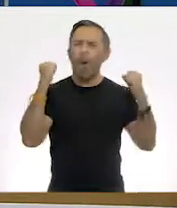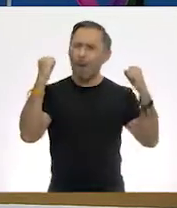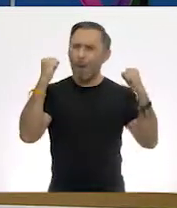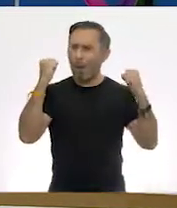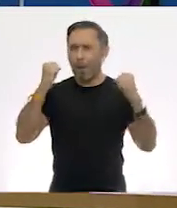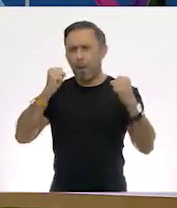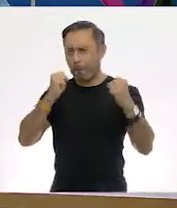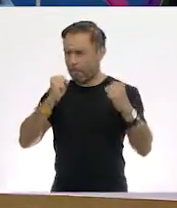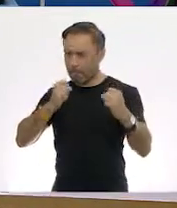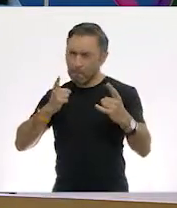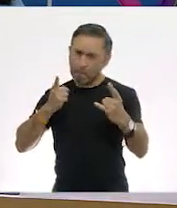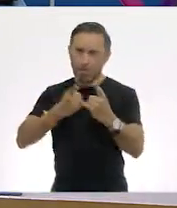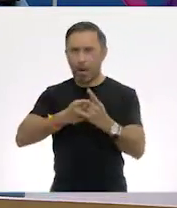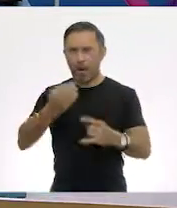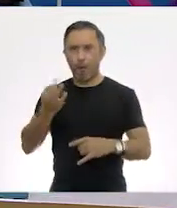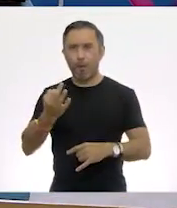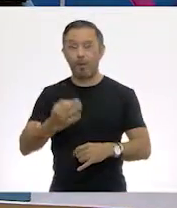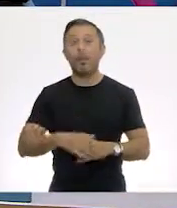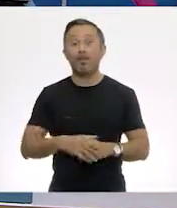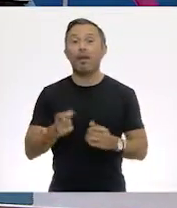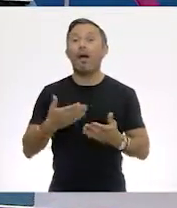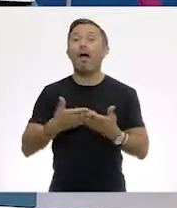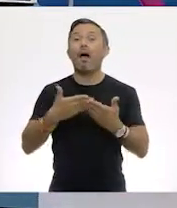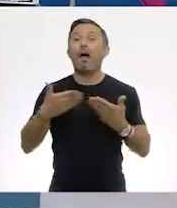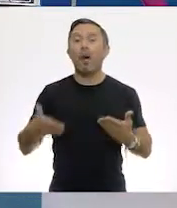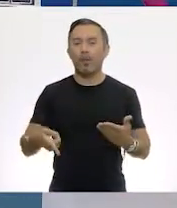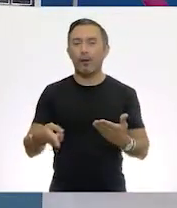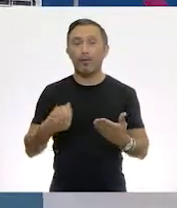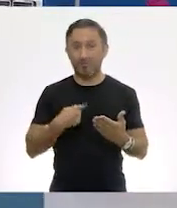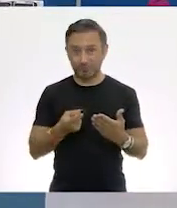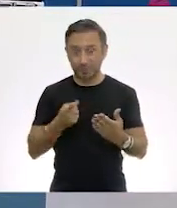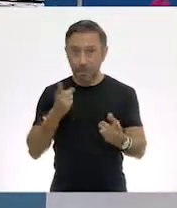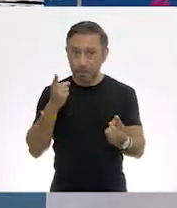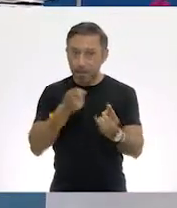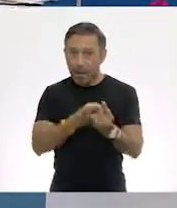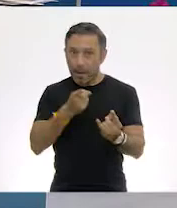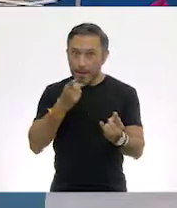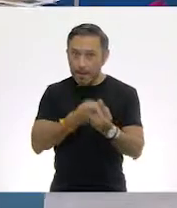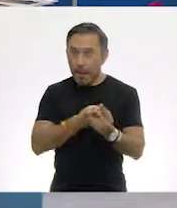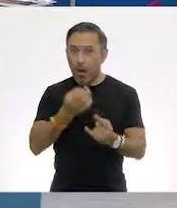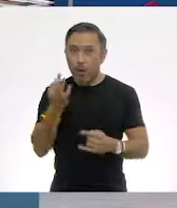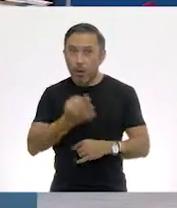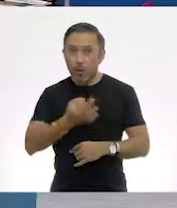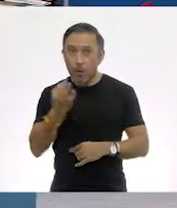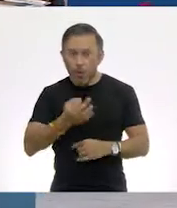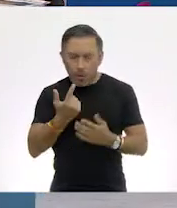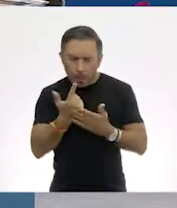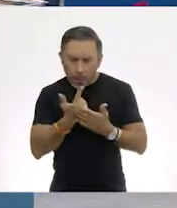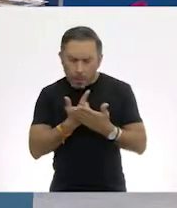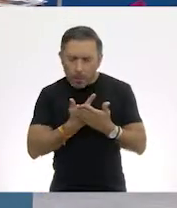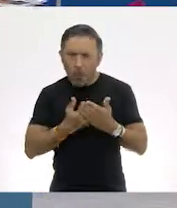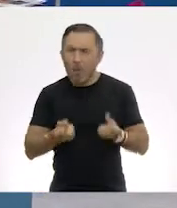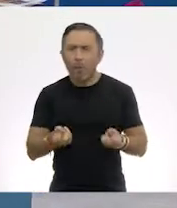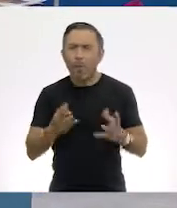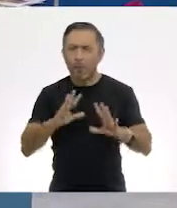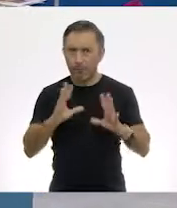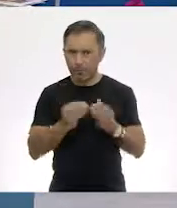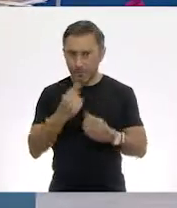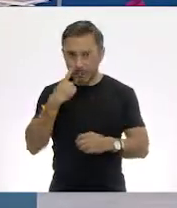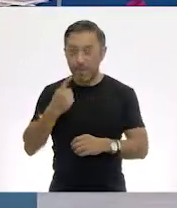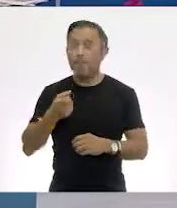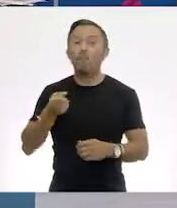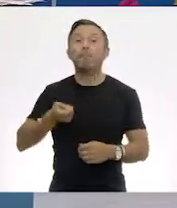Acá vamos a ir registrando los goles que van metiendo. Así es que el primer gol lo